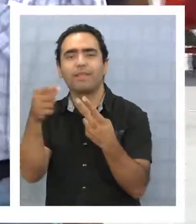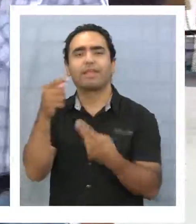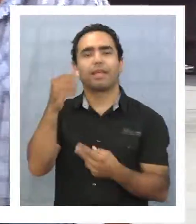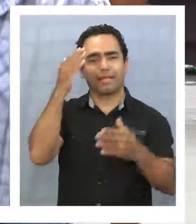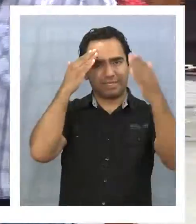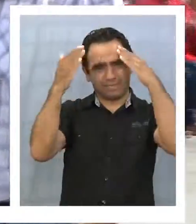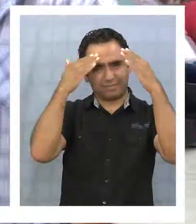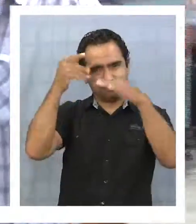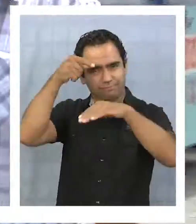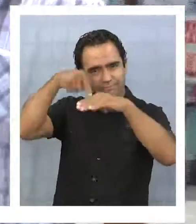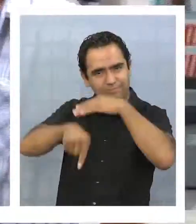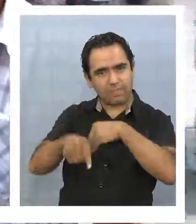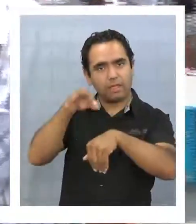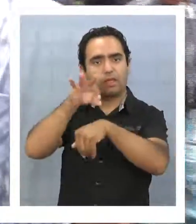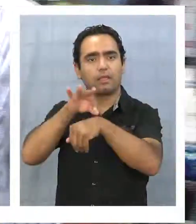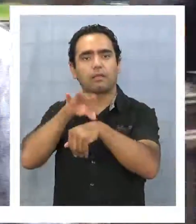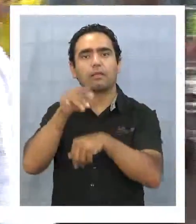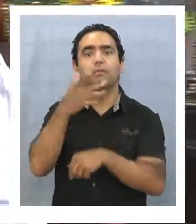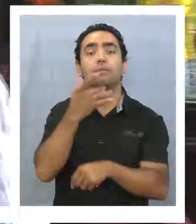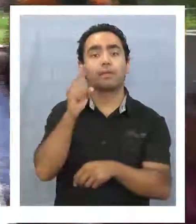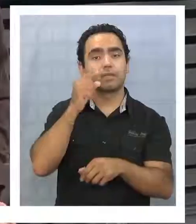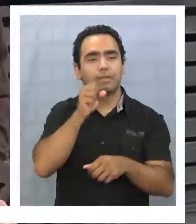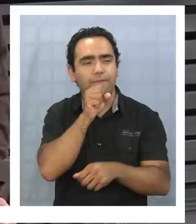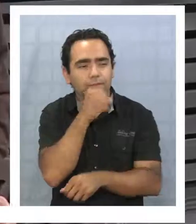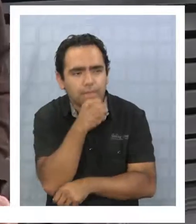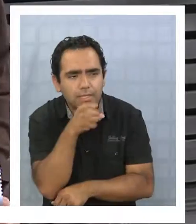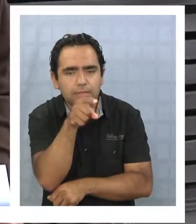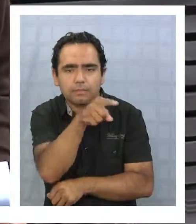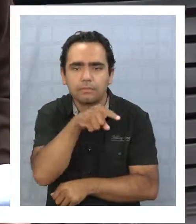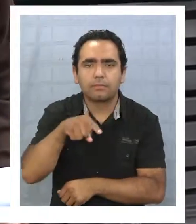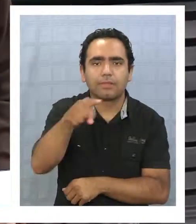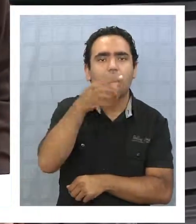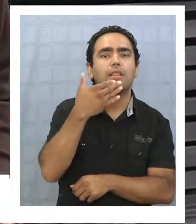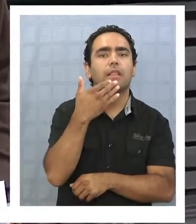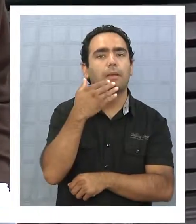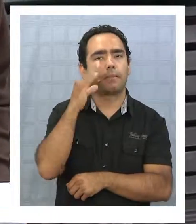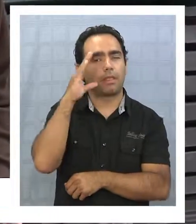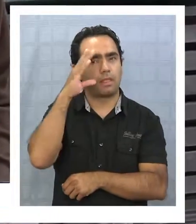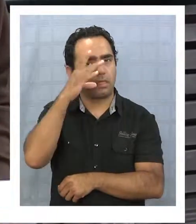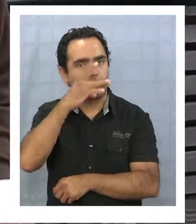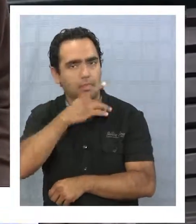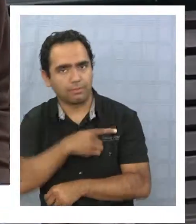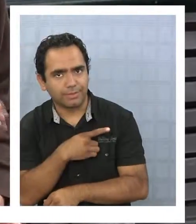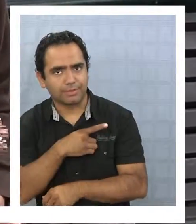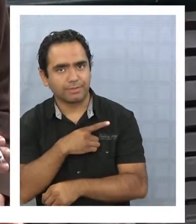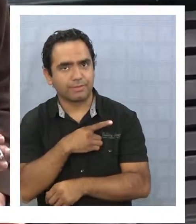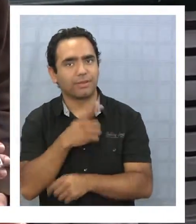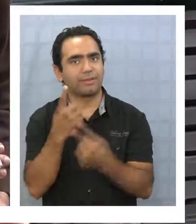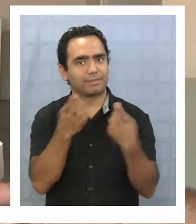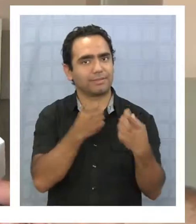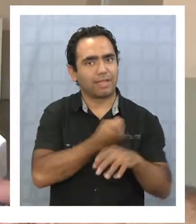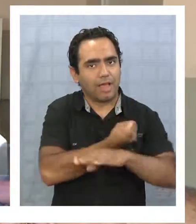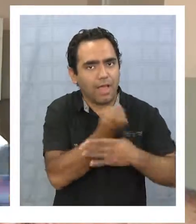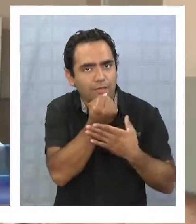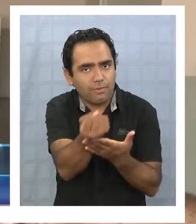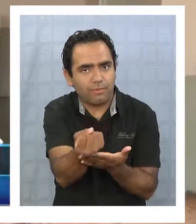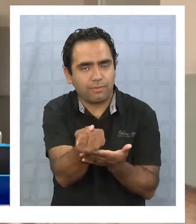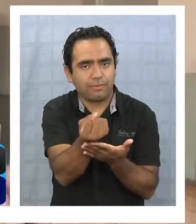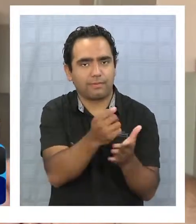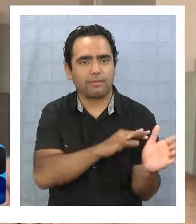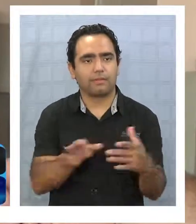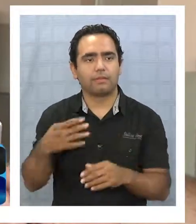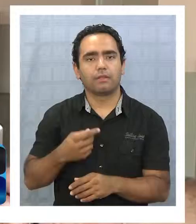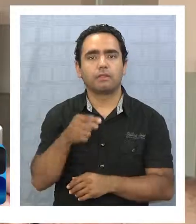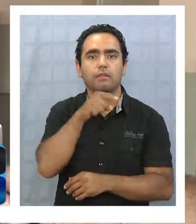que no solo el envejecimiento formará parte de nuestra vida, sino también la depresión. Y son especialidades que vamos a tener que empezar a formar, pero